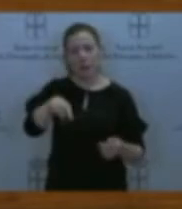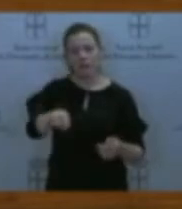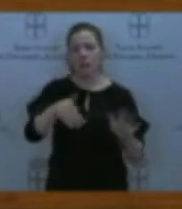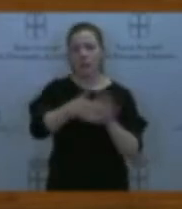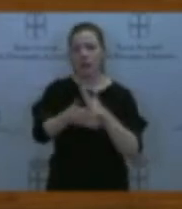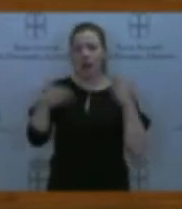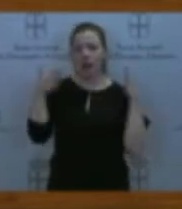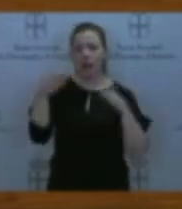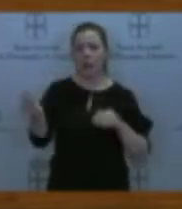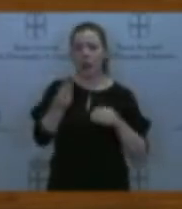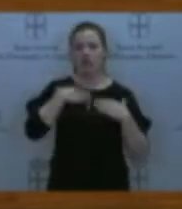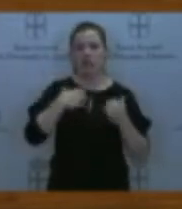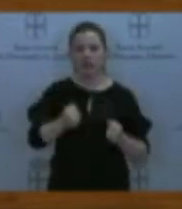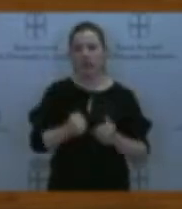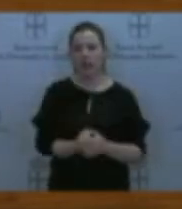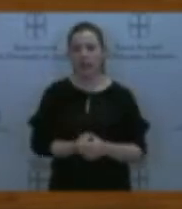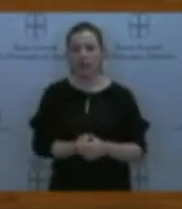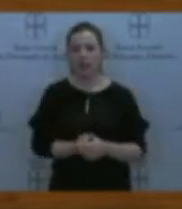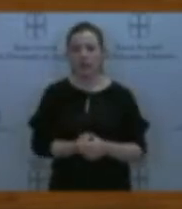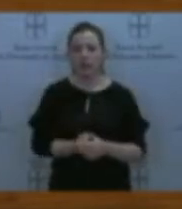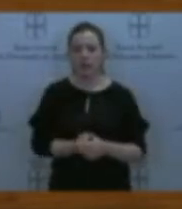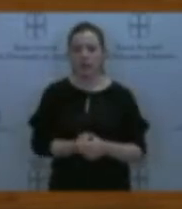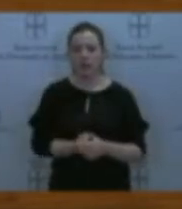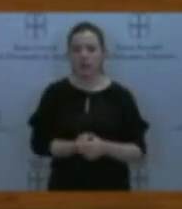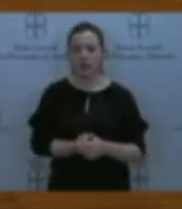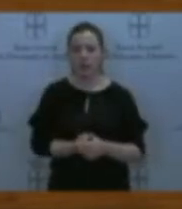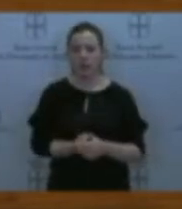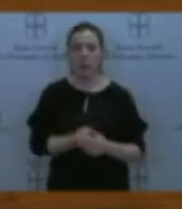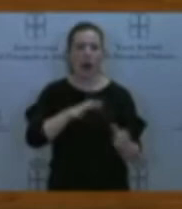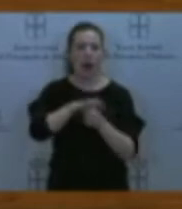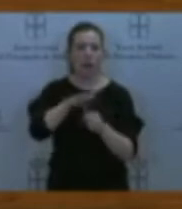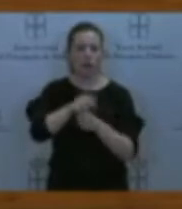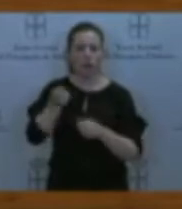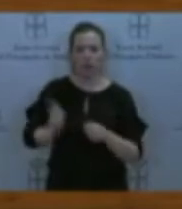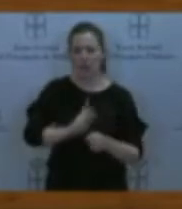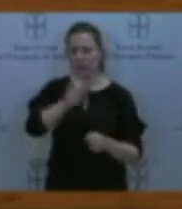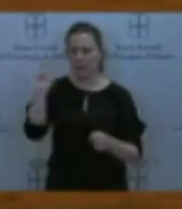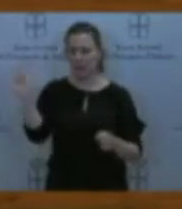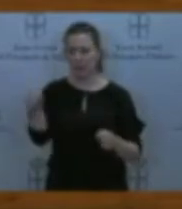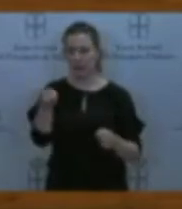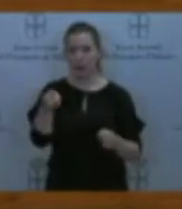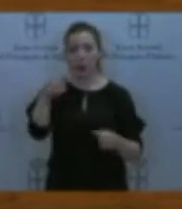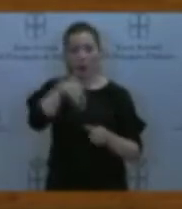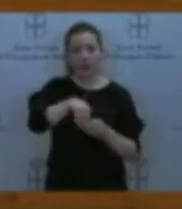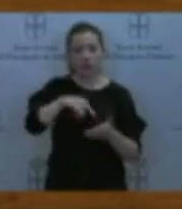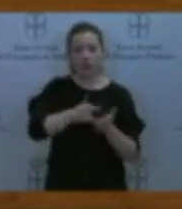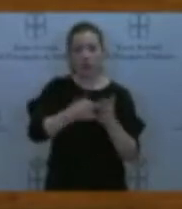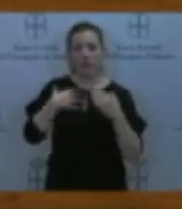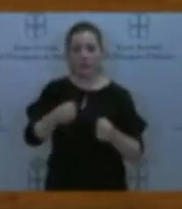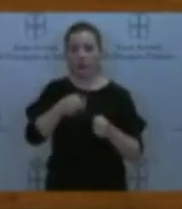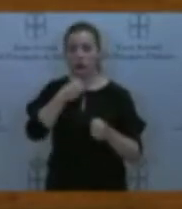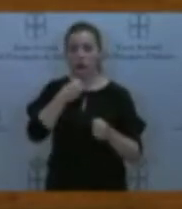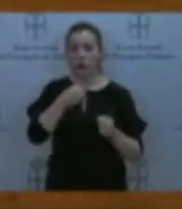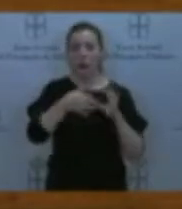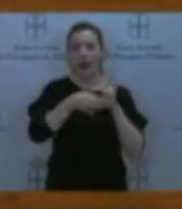atención sanitaria. Son muchas las disciplinas profesionales que carecen del encaje adecuado dentro del sistema sanitario, a pesar de que sus